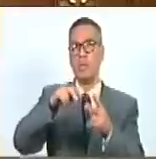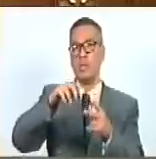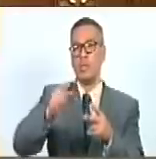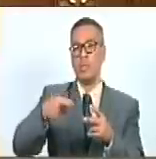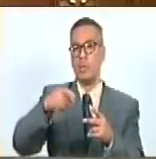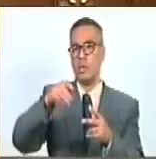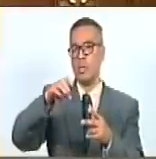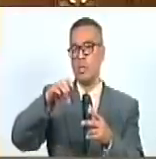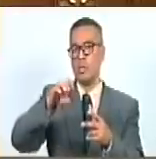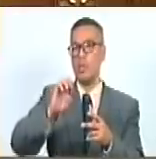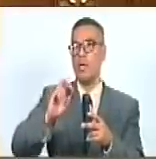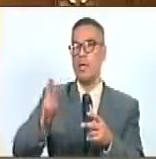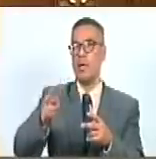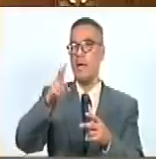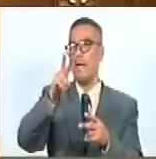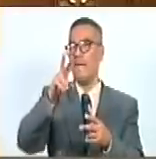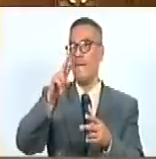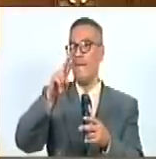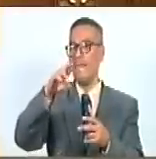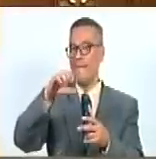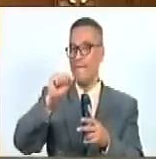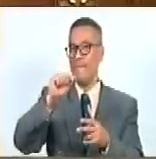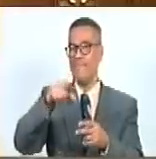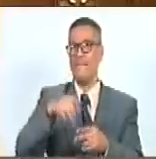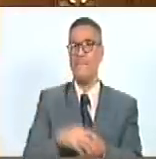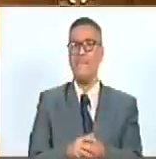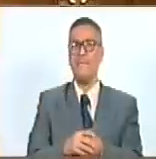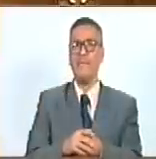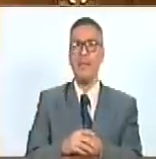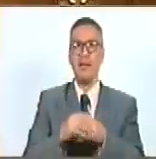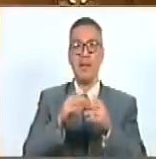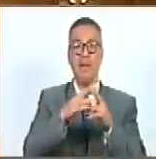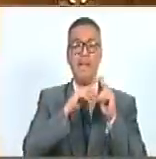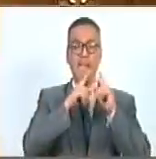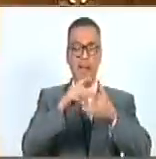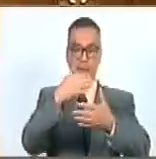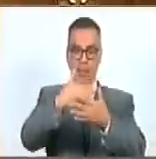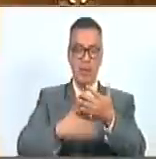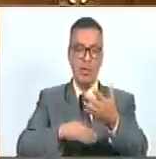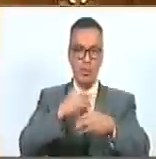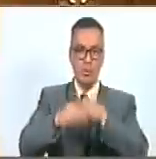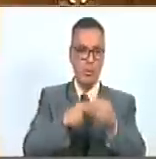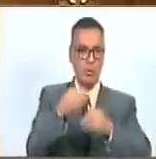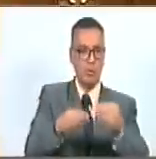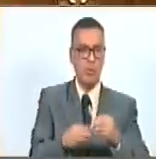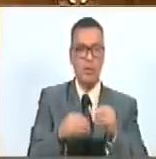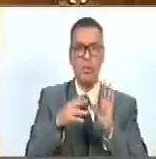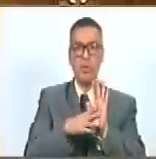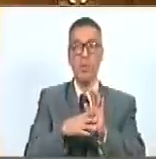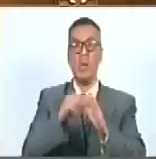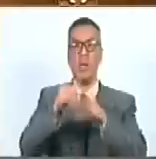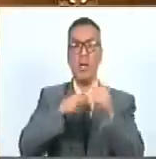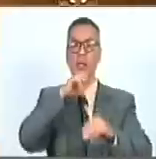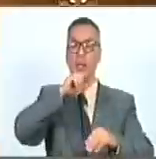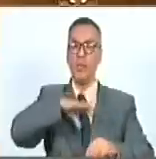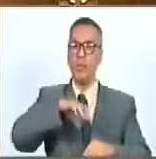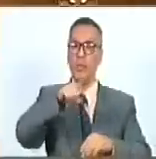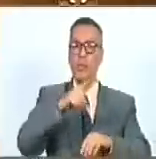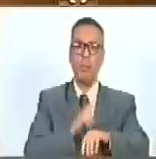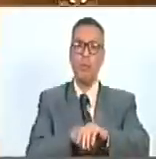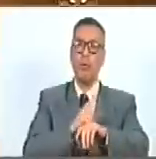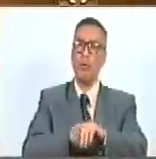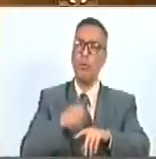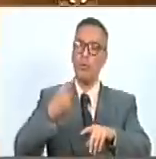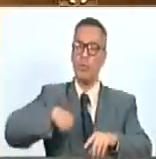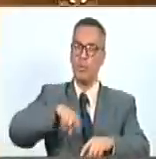Serna para contextualizar el hecho histórico, el momento que